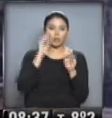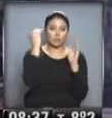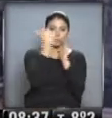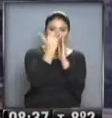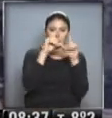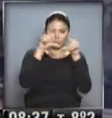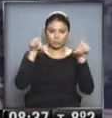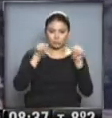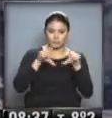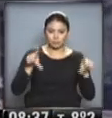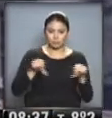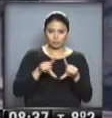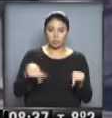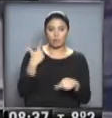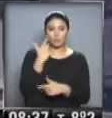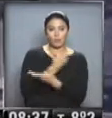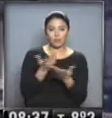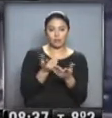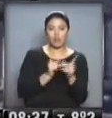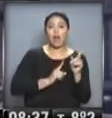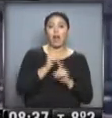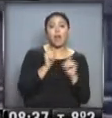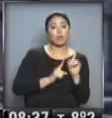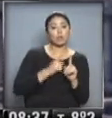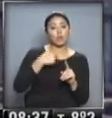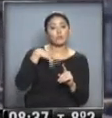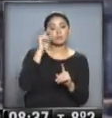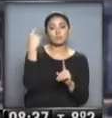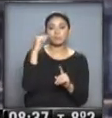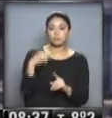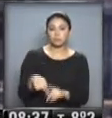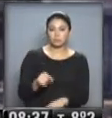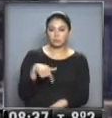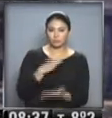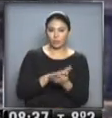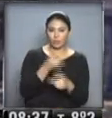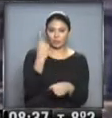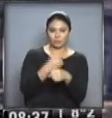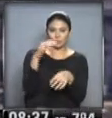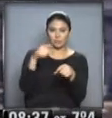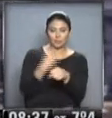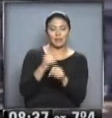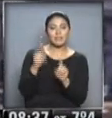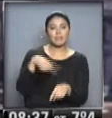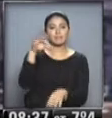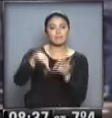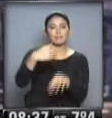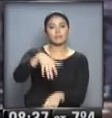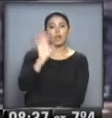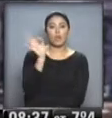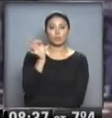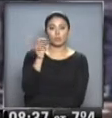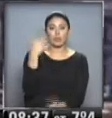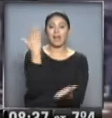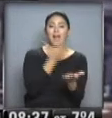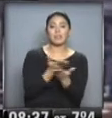dar datos para estas elecciones. Algunas particularidades que van a tener estas primarias y las elecciones de octubre. Los